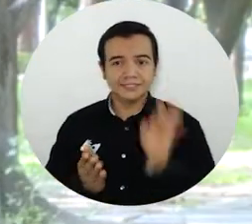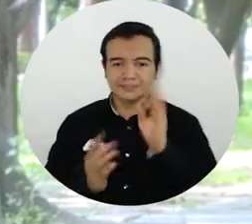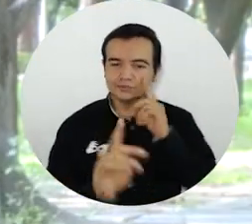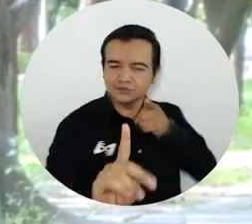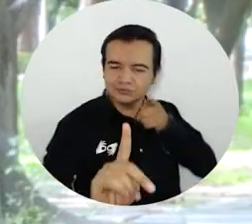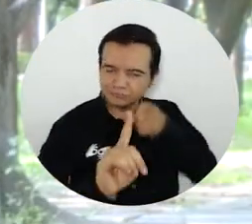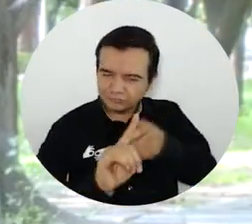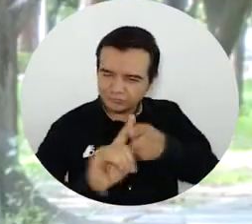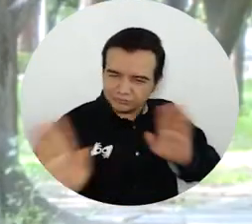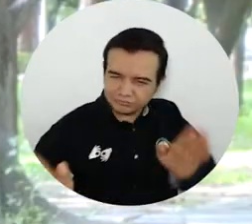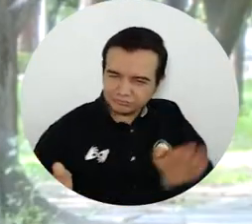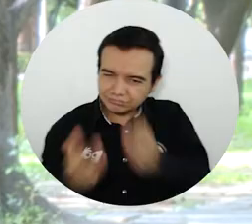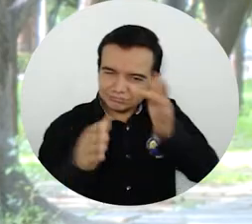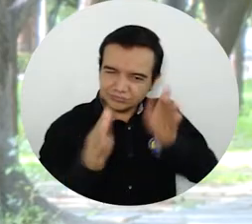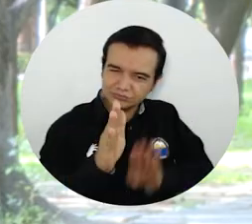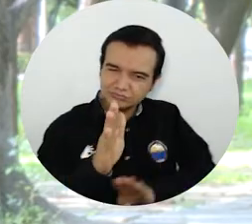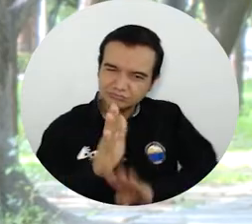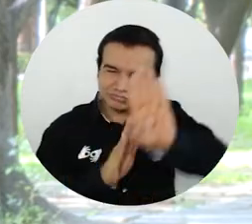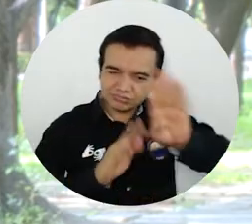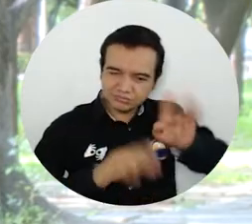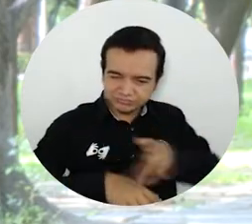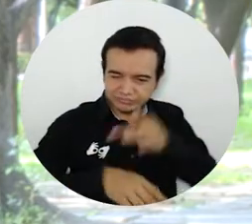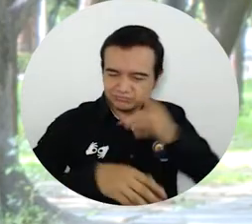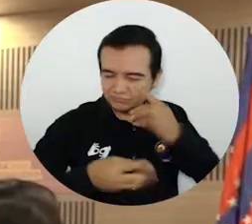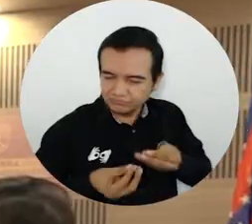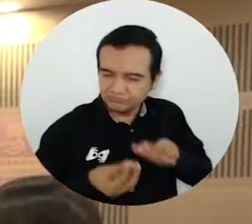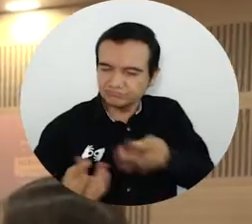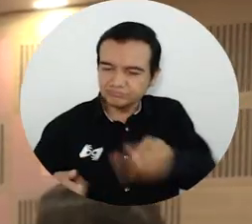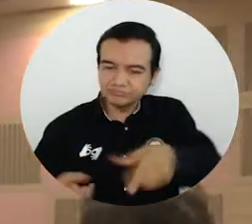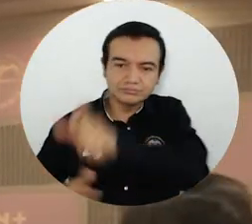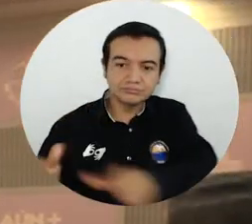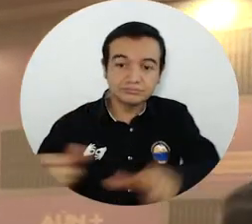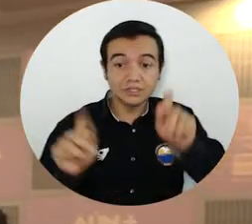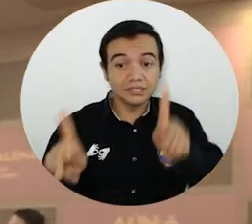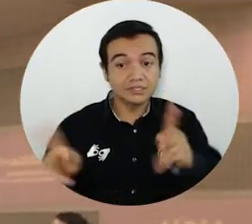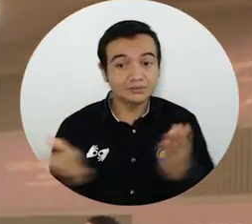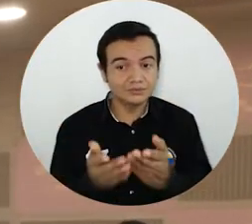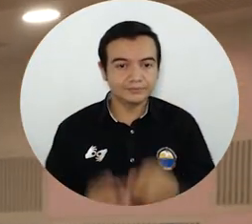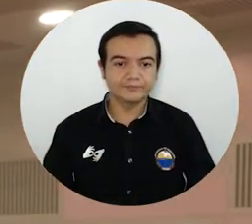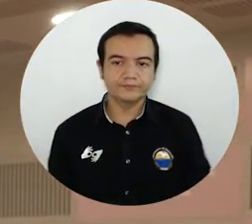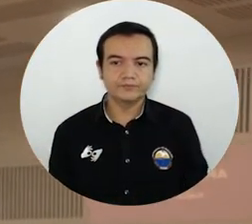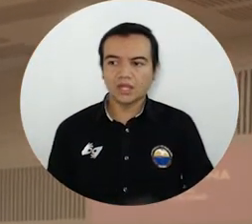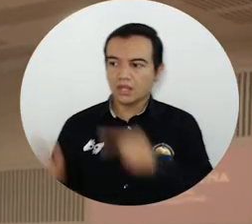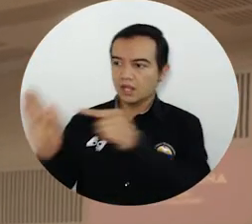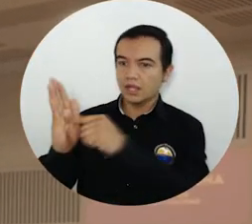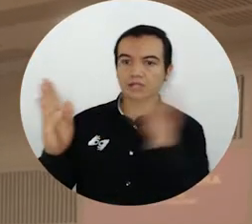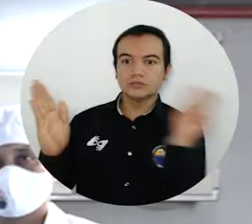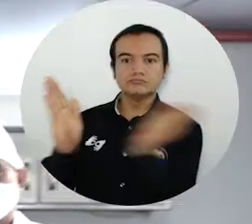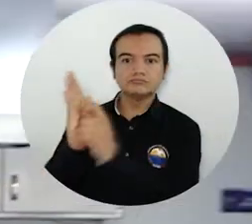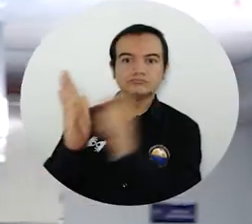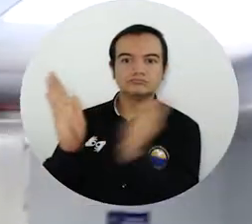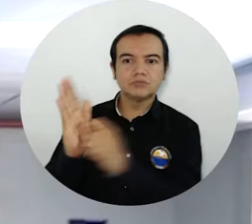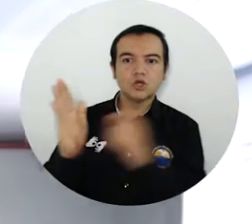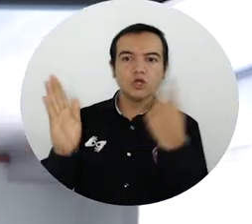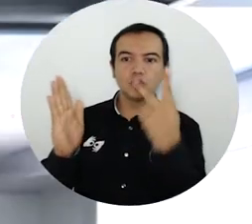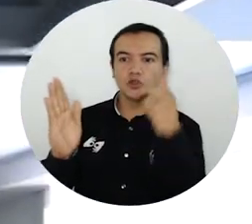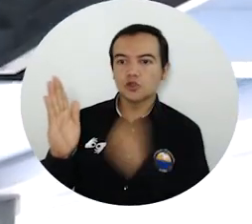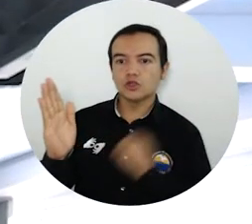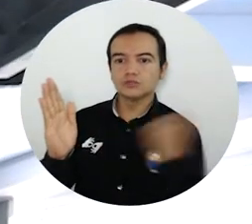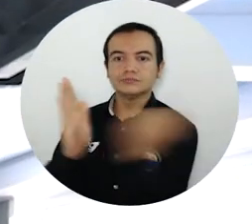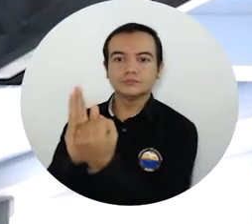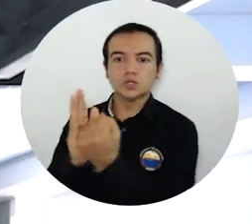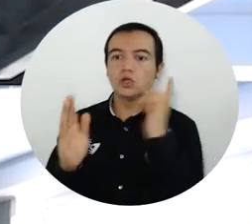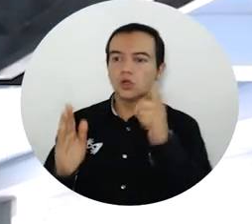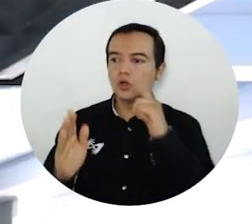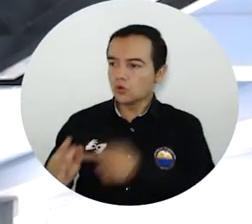pos de mejorar, en pos de dar lo mejor para los estudiantes. El éxito de esta recertificación es el resultado de la siembra de directivos,